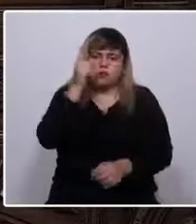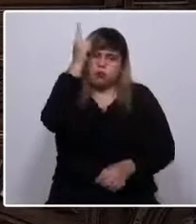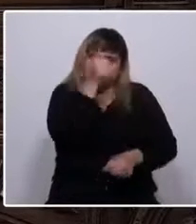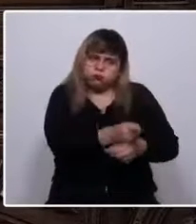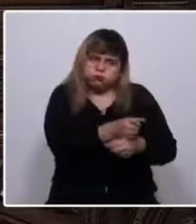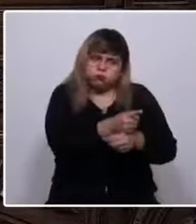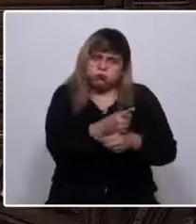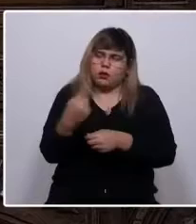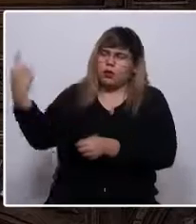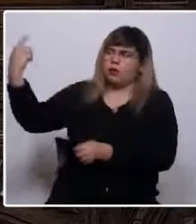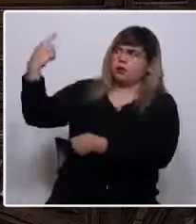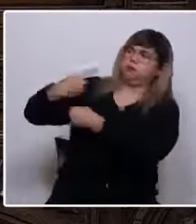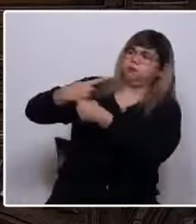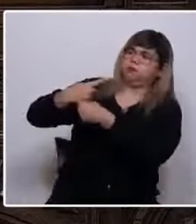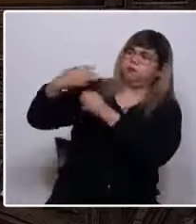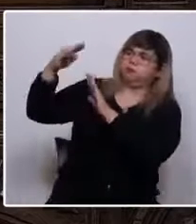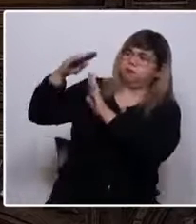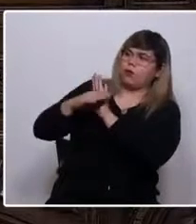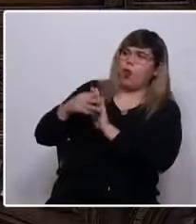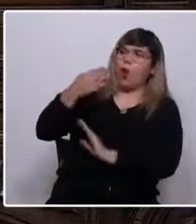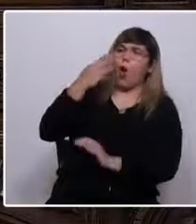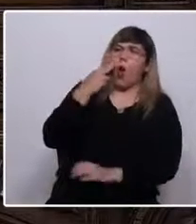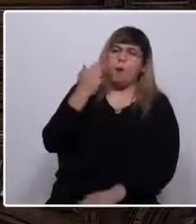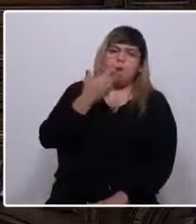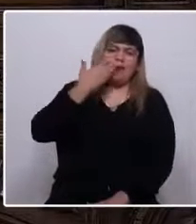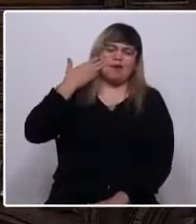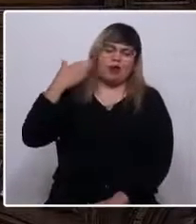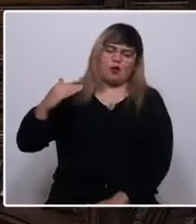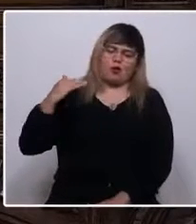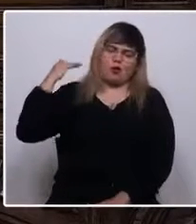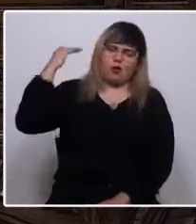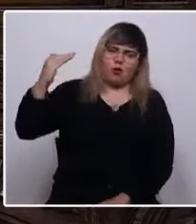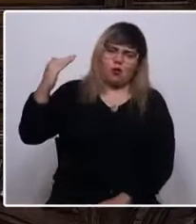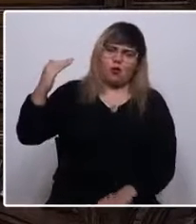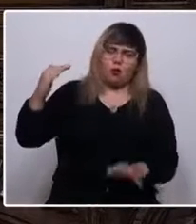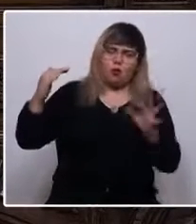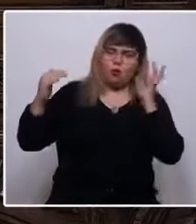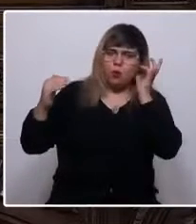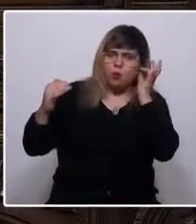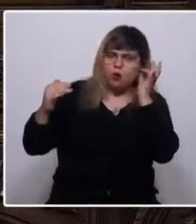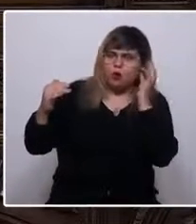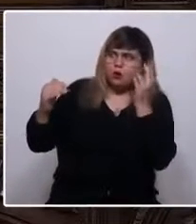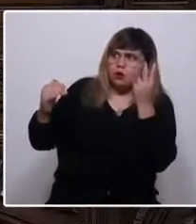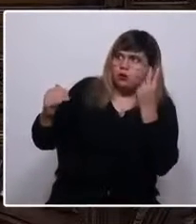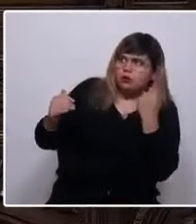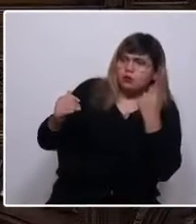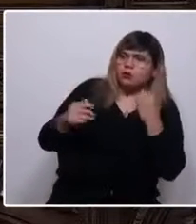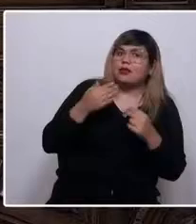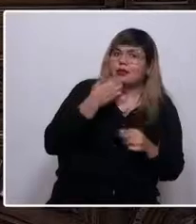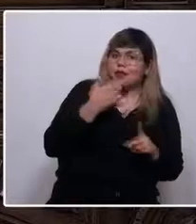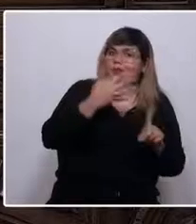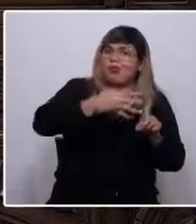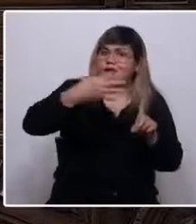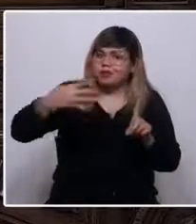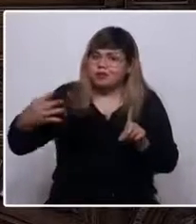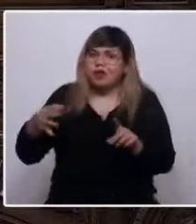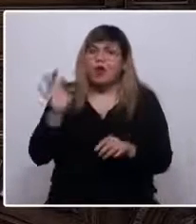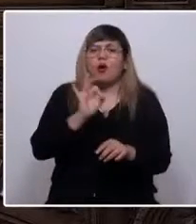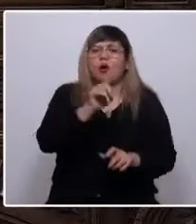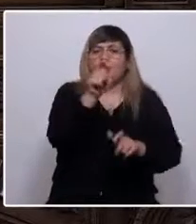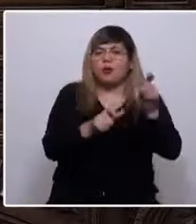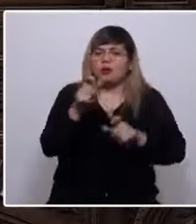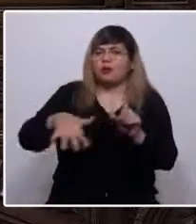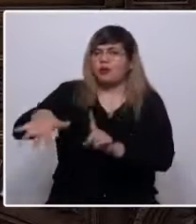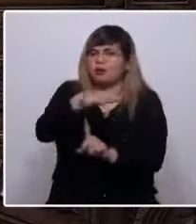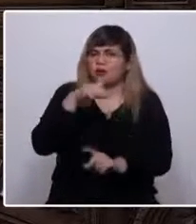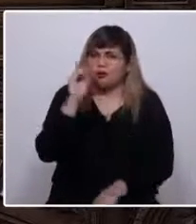rostro esa máscara de hombre blanco. Esa mujer, así como las diversidades o las personas en situación